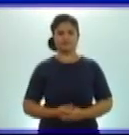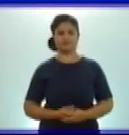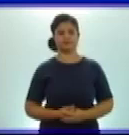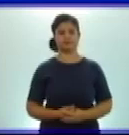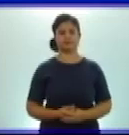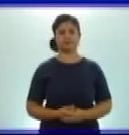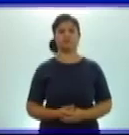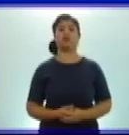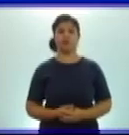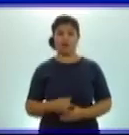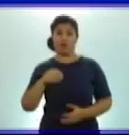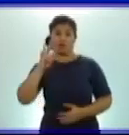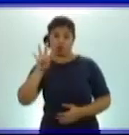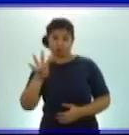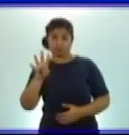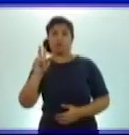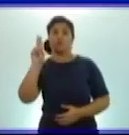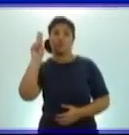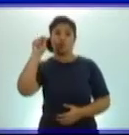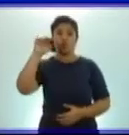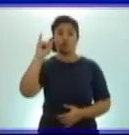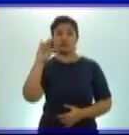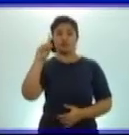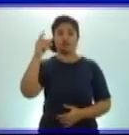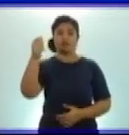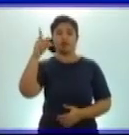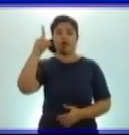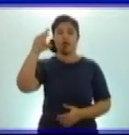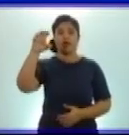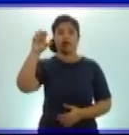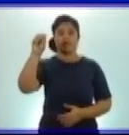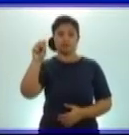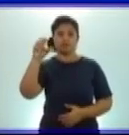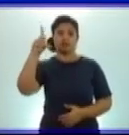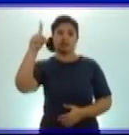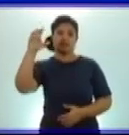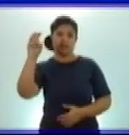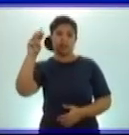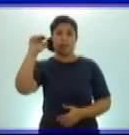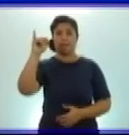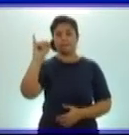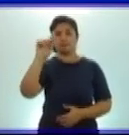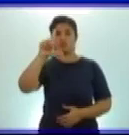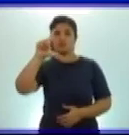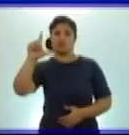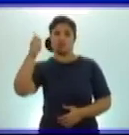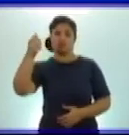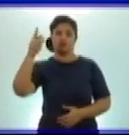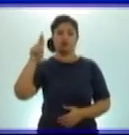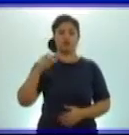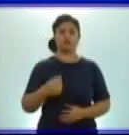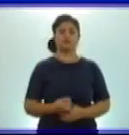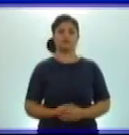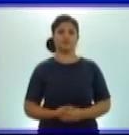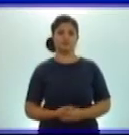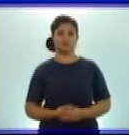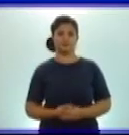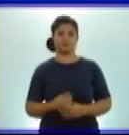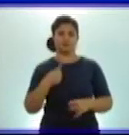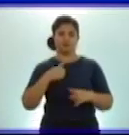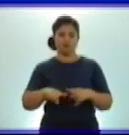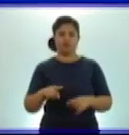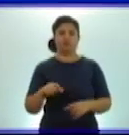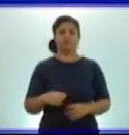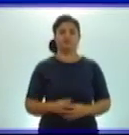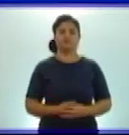en tercer grado. Y en el caso de los siguientes números, 348.215, el 4,